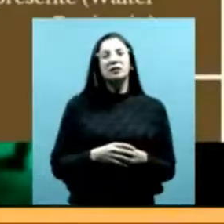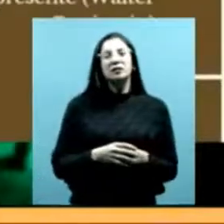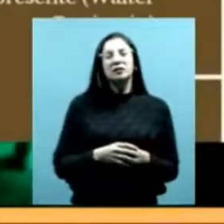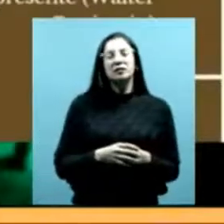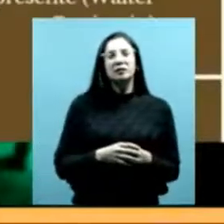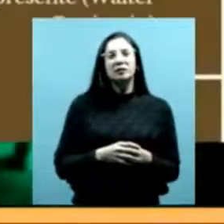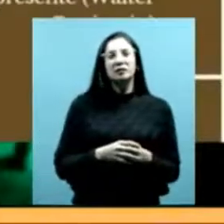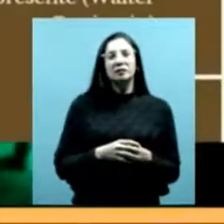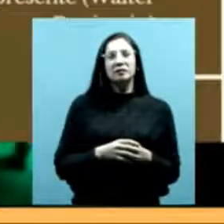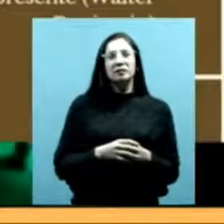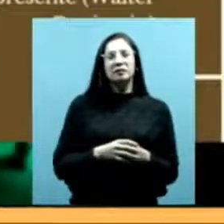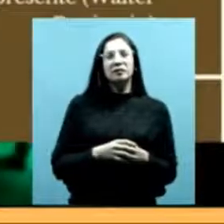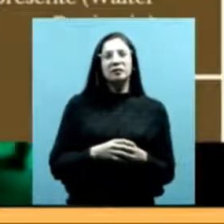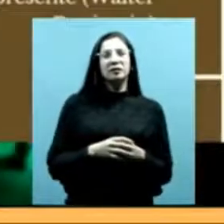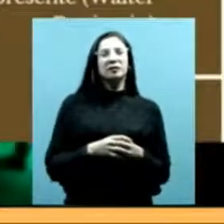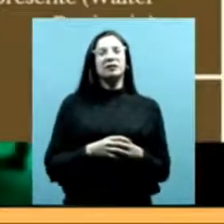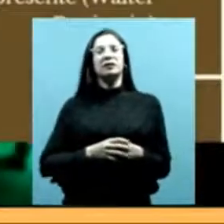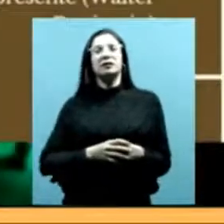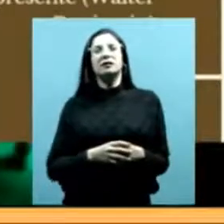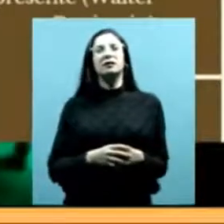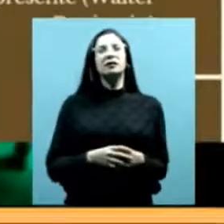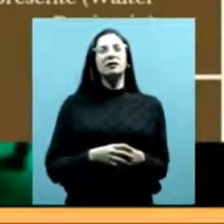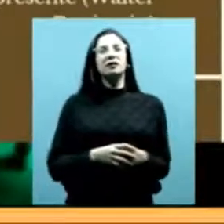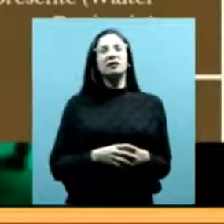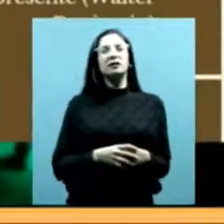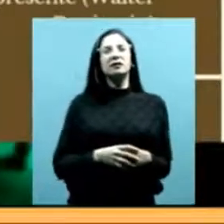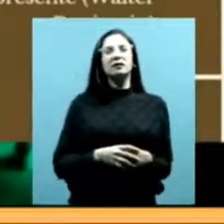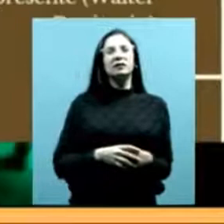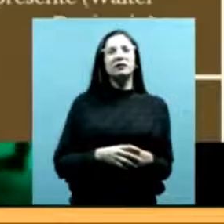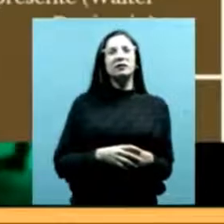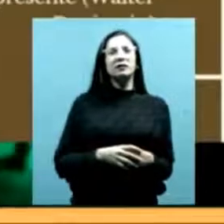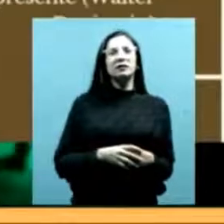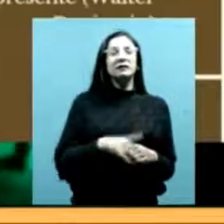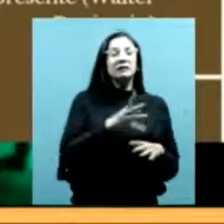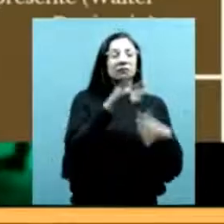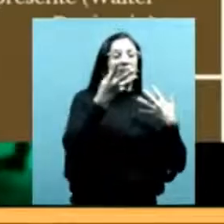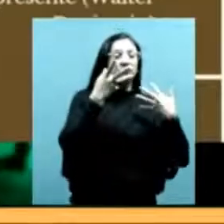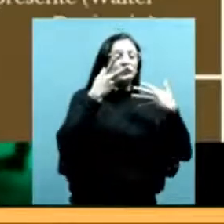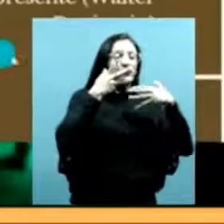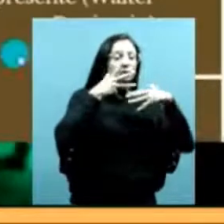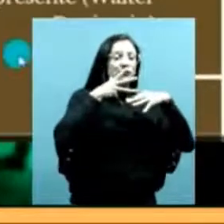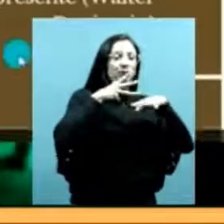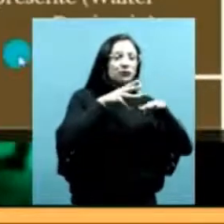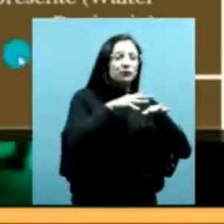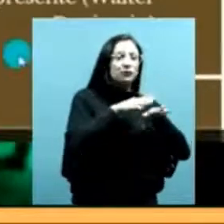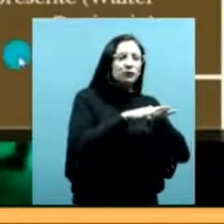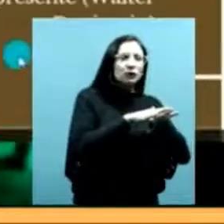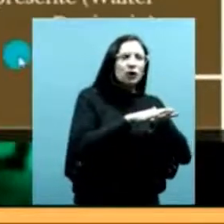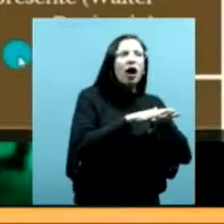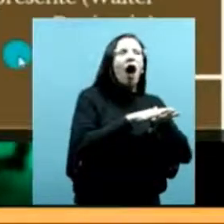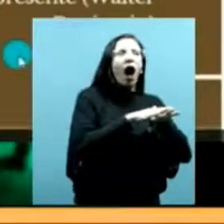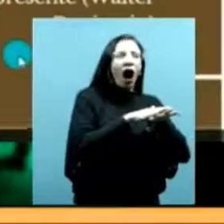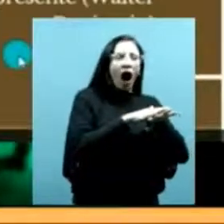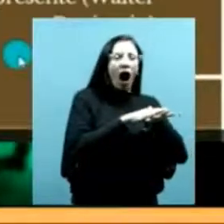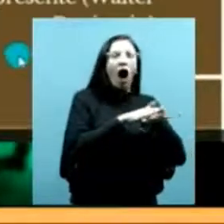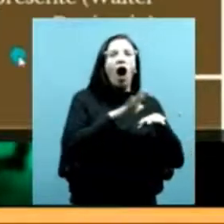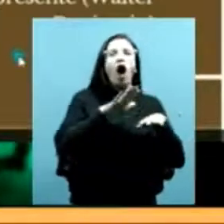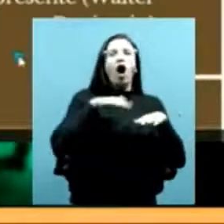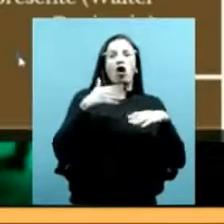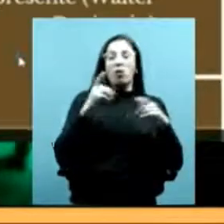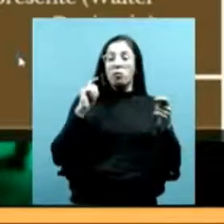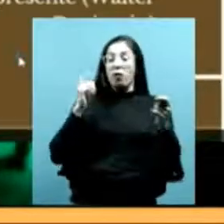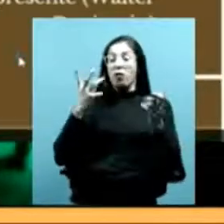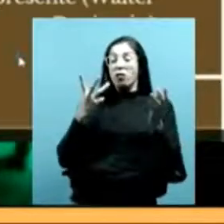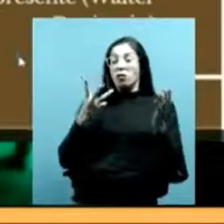tomamos de Walter Benjamin que da cuenta de esa articulación significativa entre experiencias del pasado y del presente determinadas imágenes